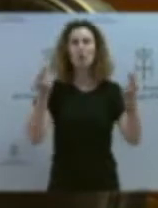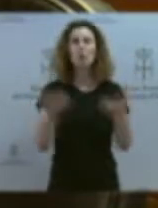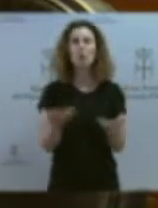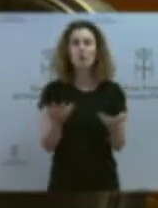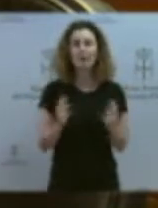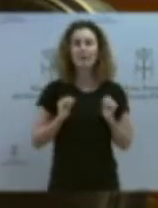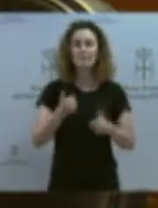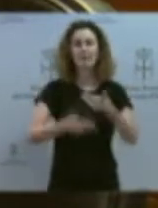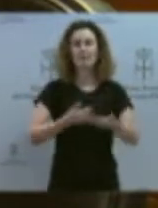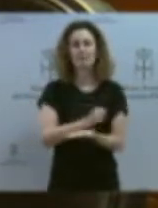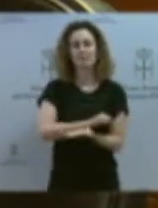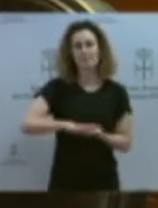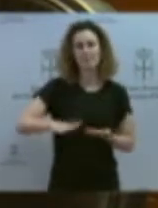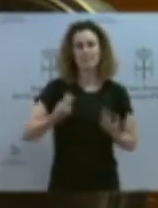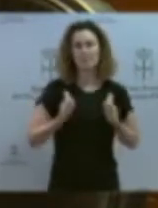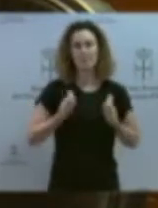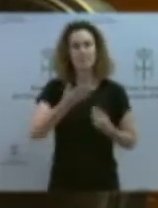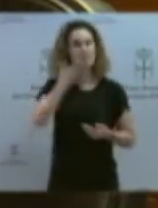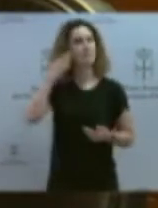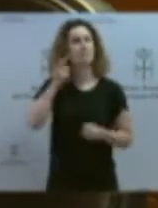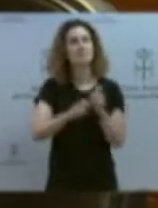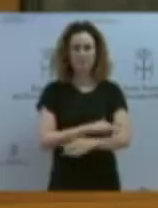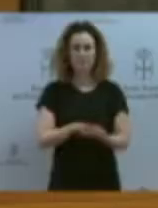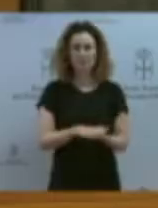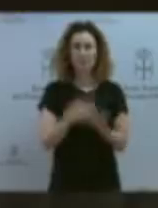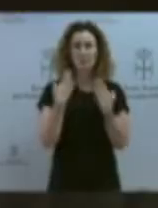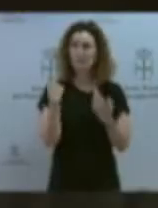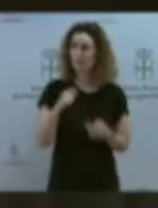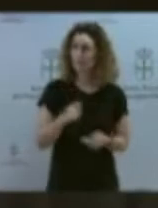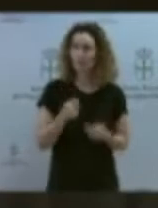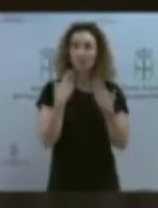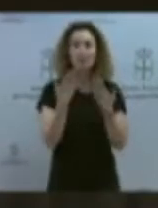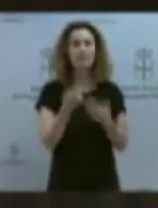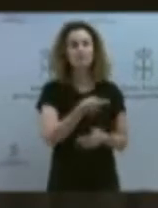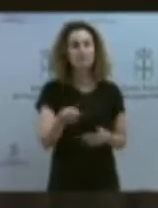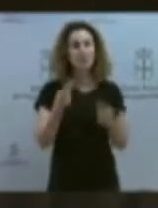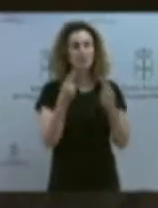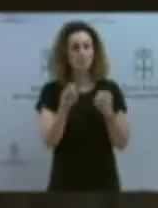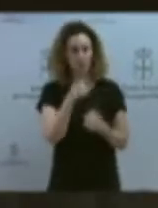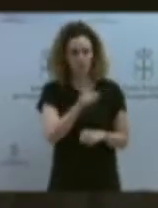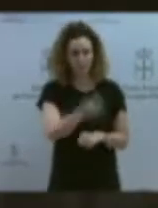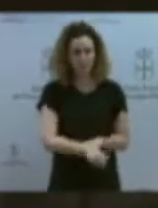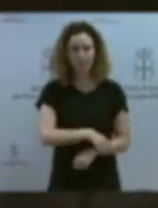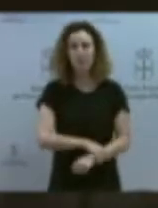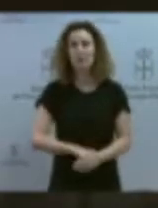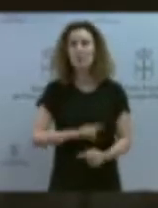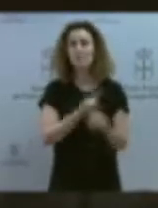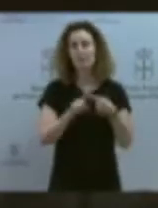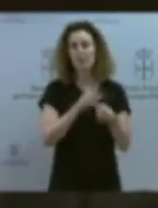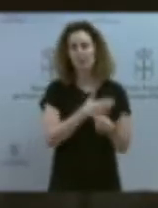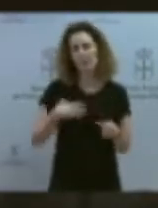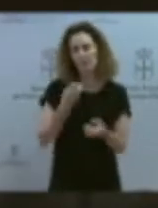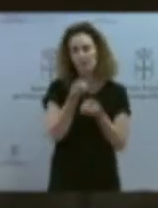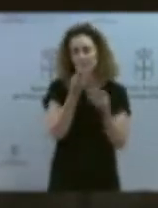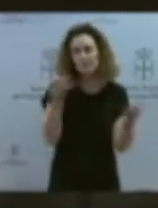personas trabajadoras y profesionales de las orquestas y el espectáculo. Lo primero que quiero aclarar ahí, señor diputado, ya que el Gobierno de Asturias, en concreto,